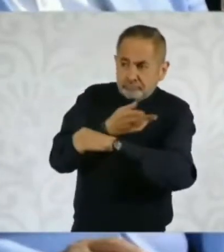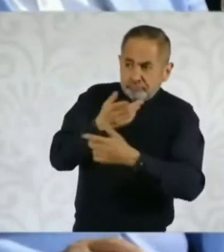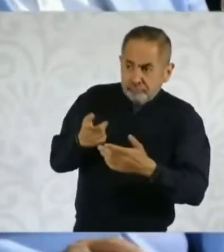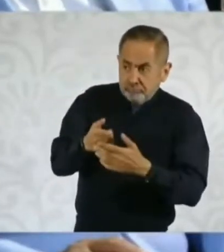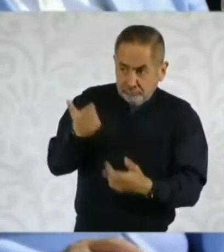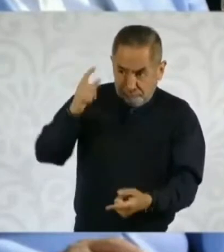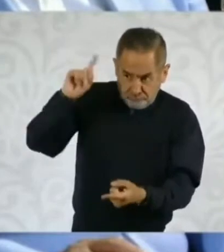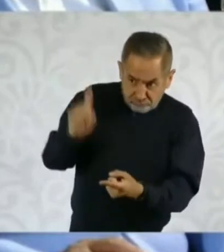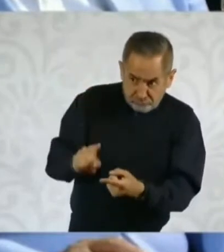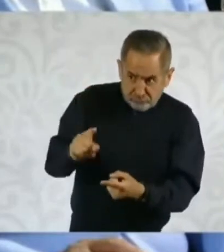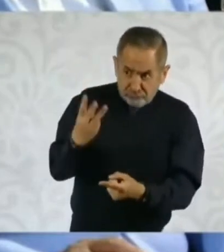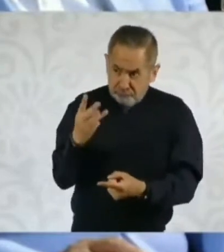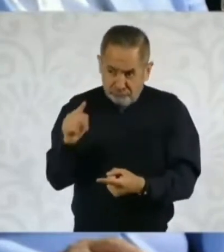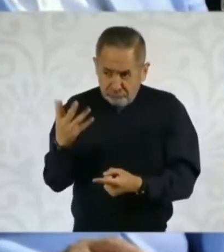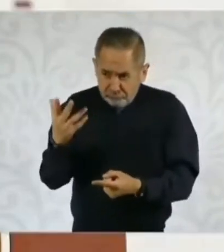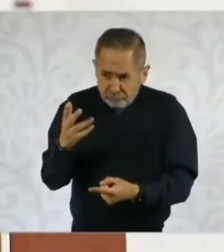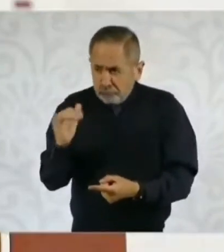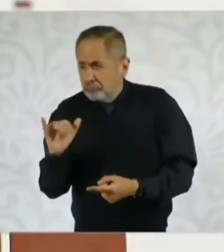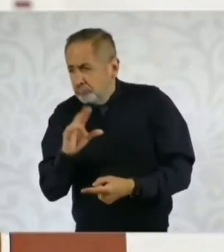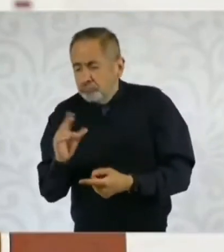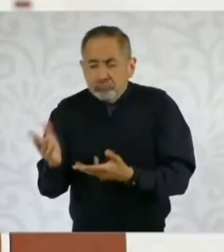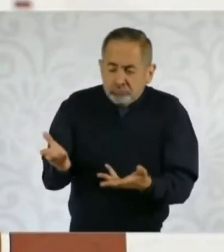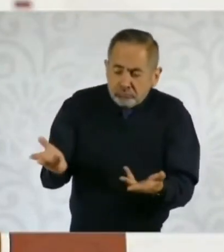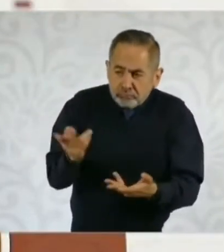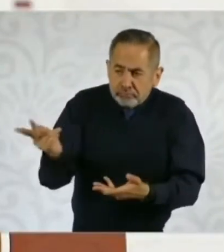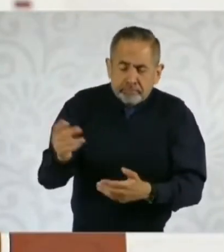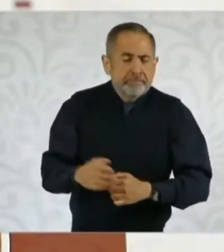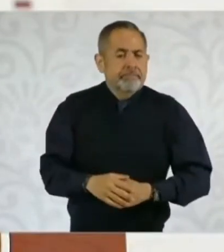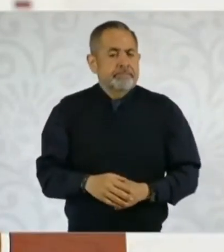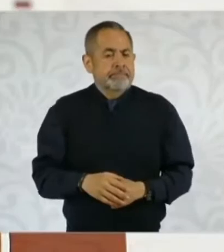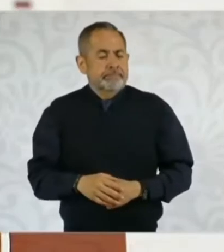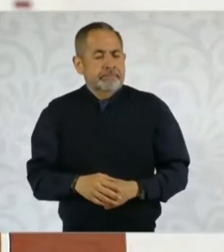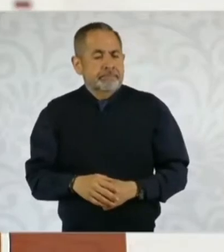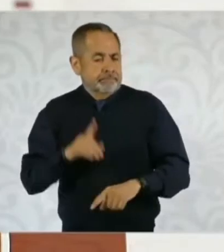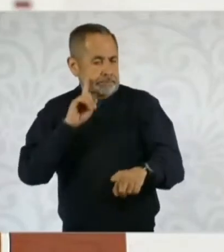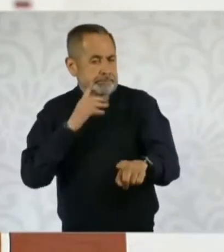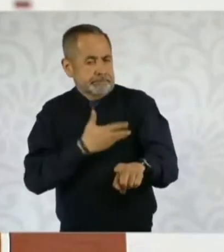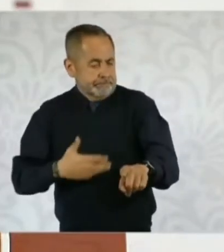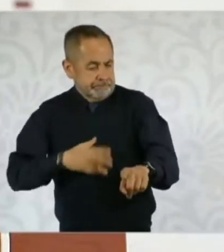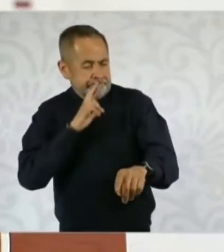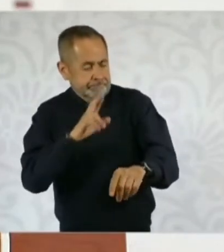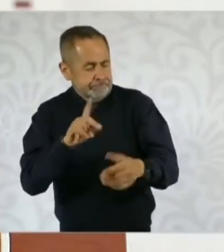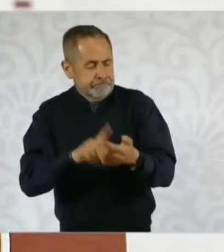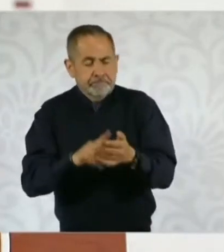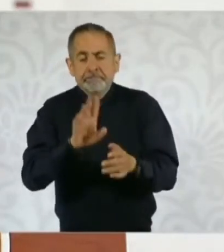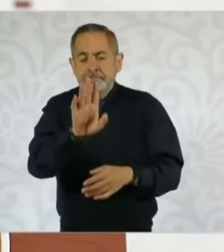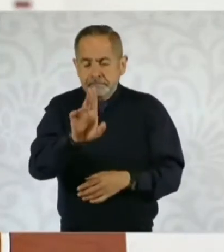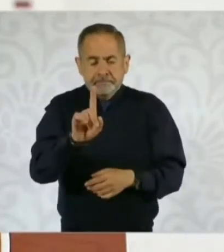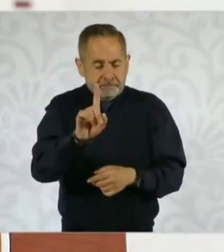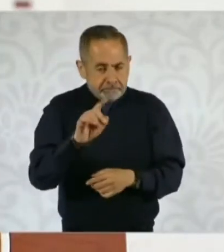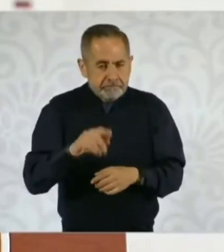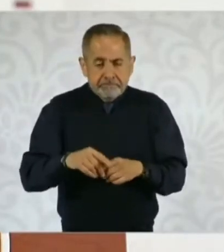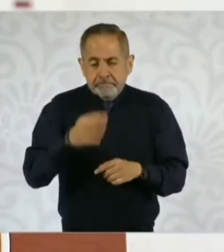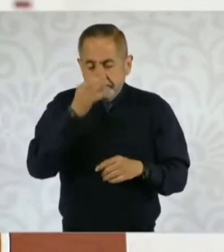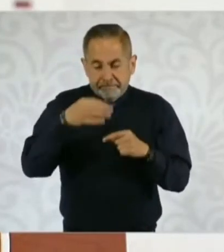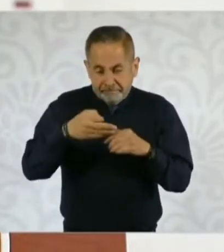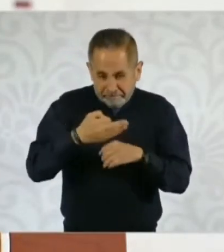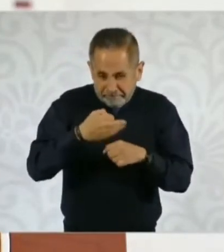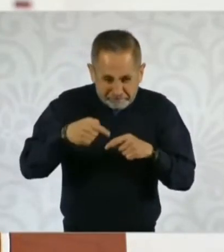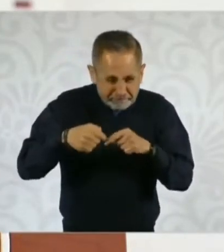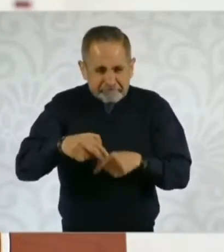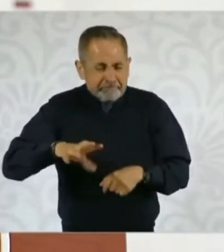estos sectores que temen que esto pueda ocurrir? Bueno, estamos haciendo un esfuerzo muy importante para el cierre